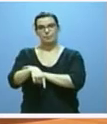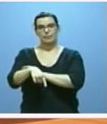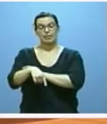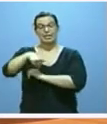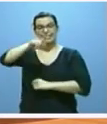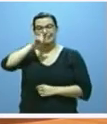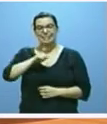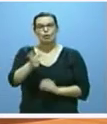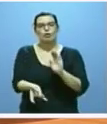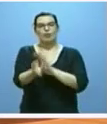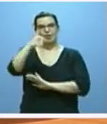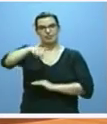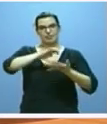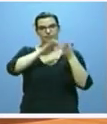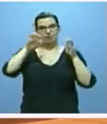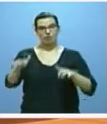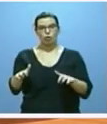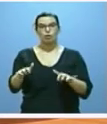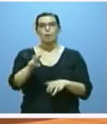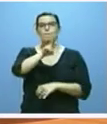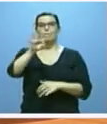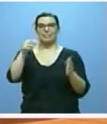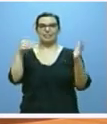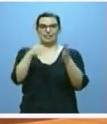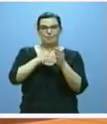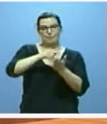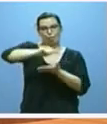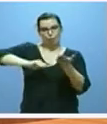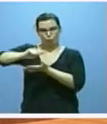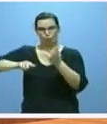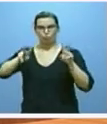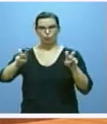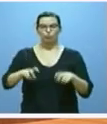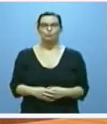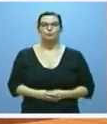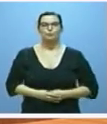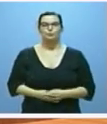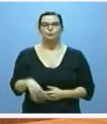que este año se crearán en Castilla y León otros 20.000 nuevos empleos.